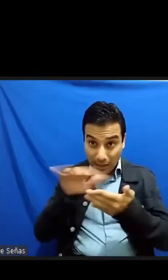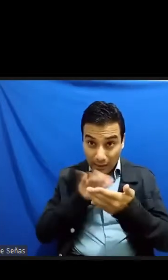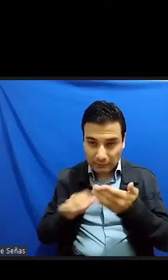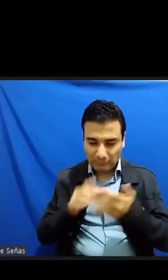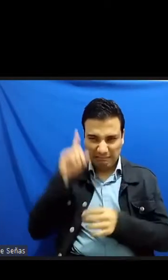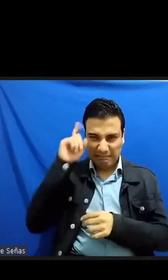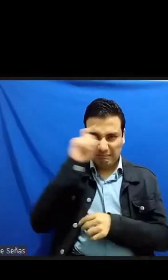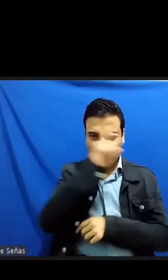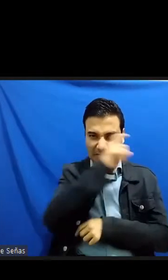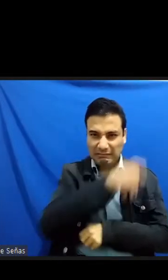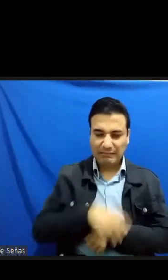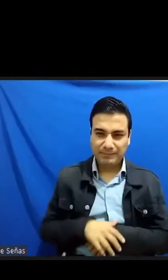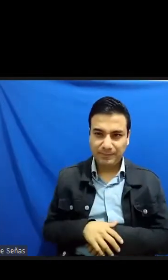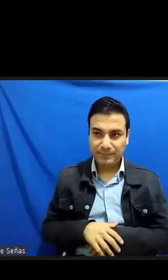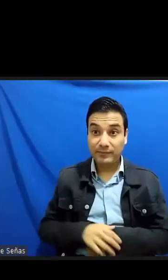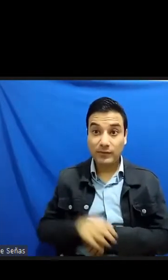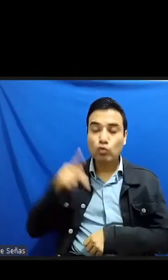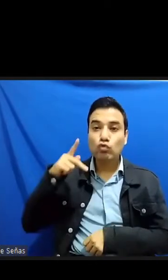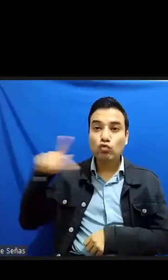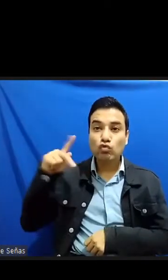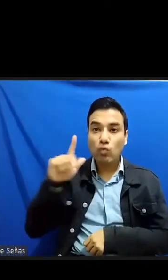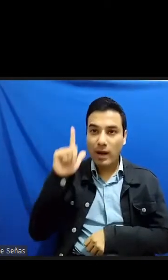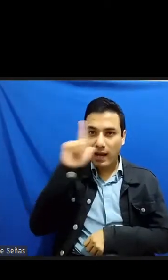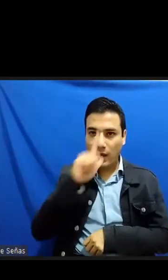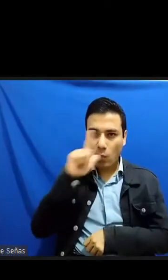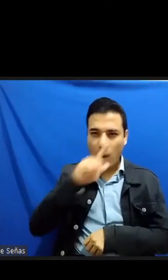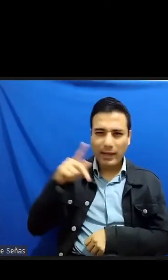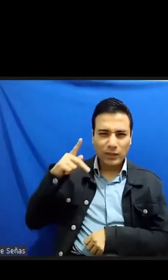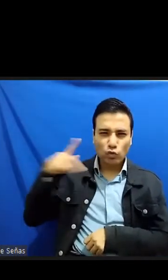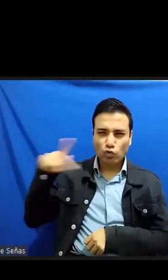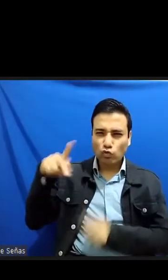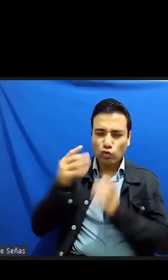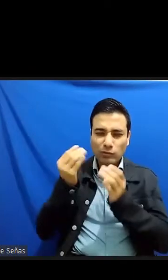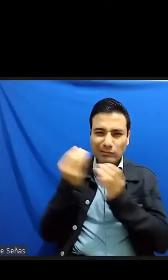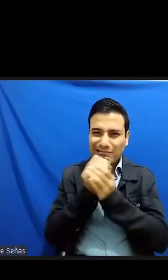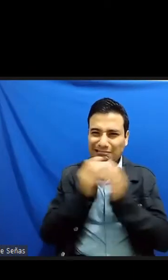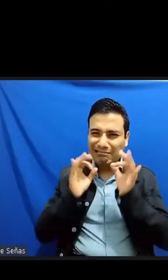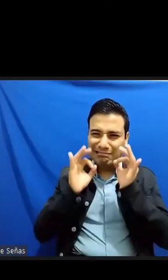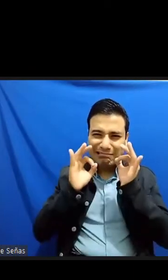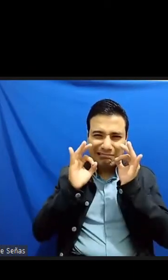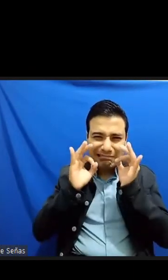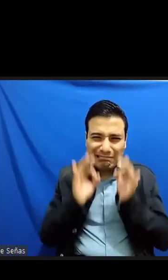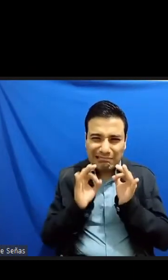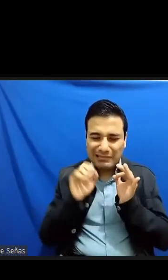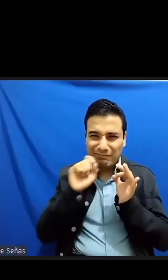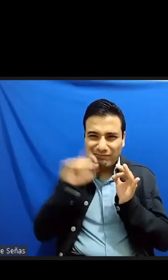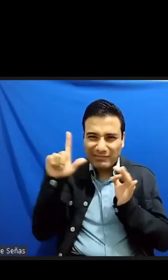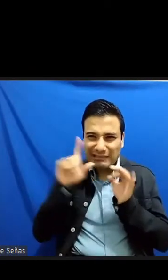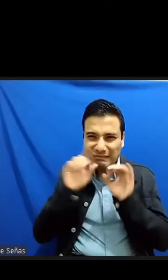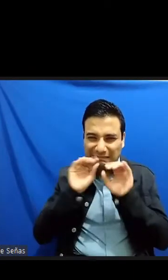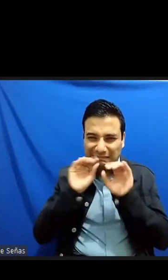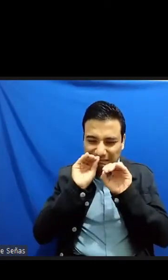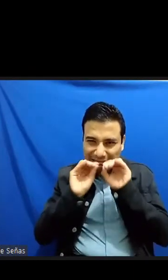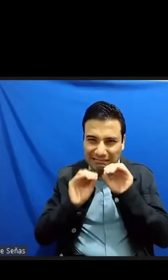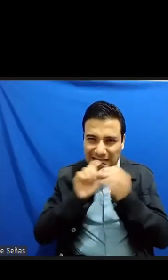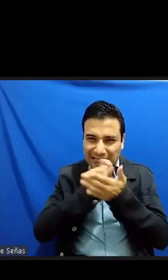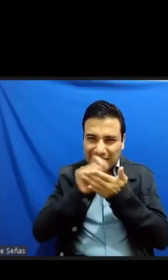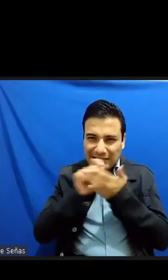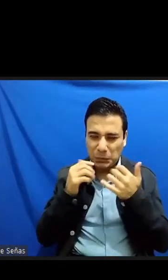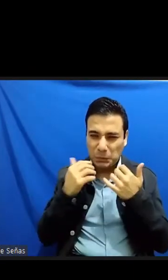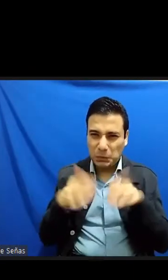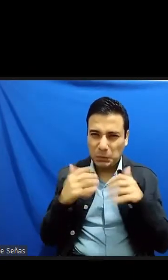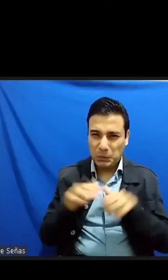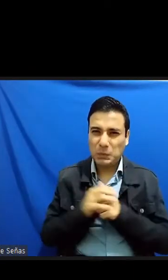creador de un lenguaje propio hermético y perfecto hasta en sus últimos detalles hasta ahora